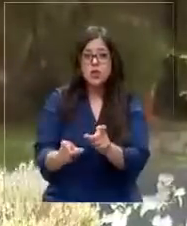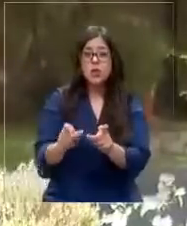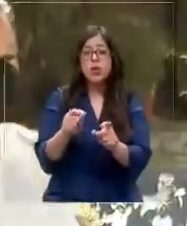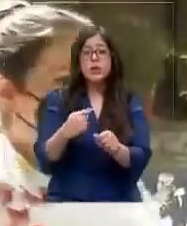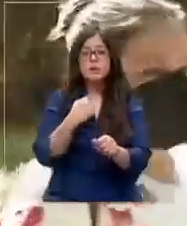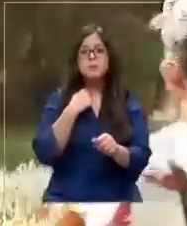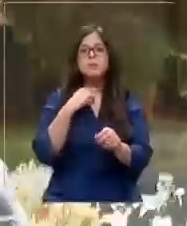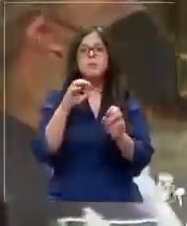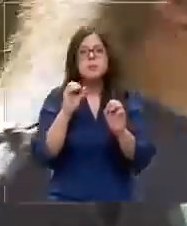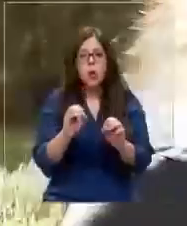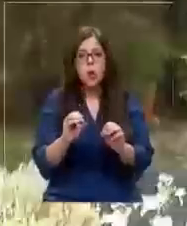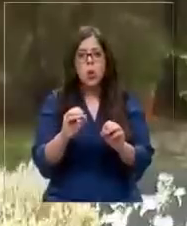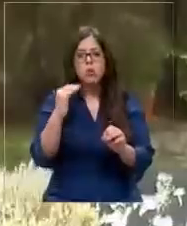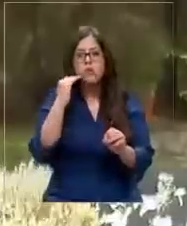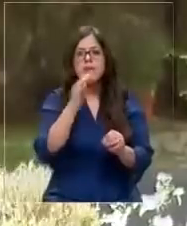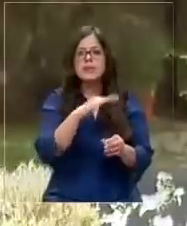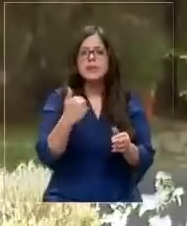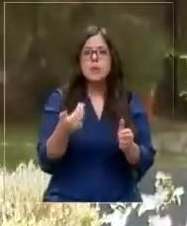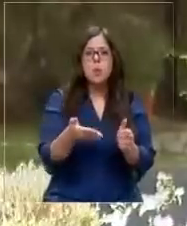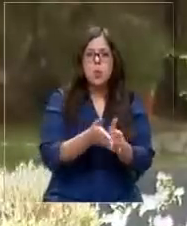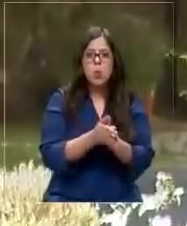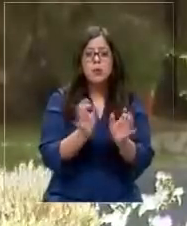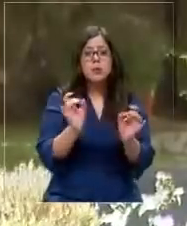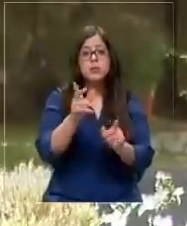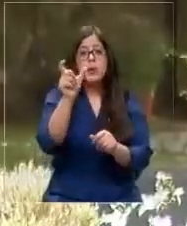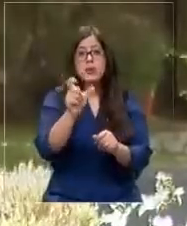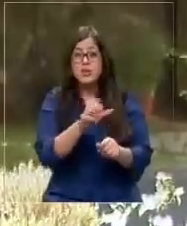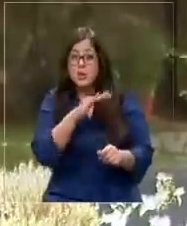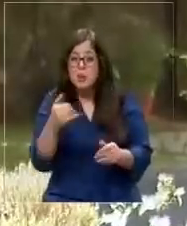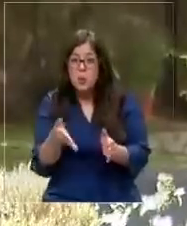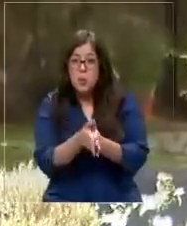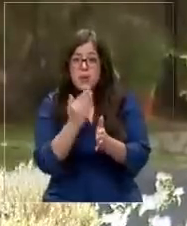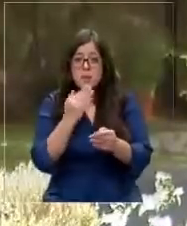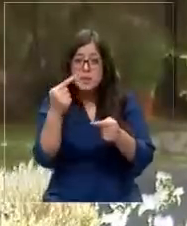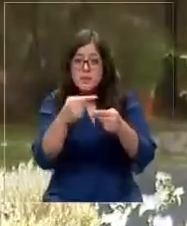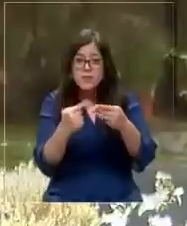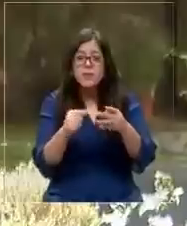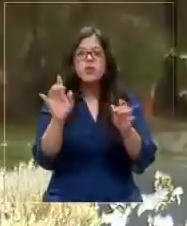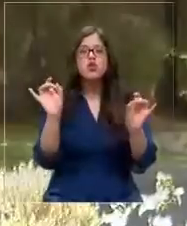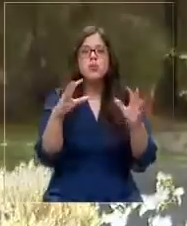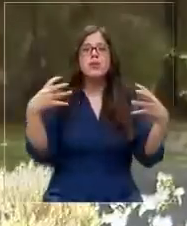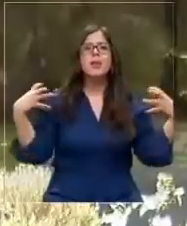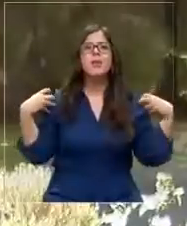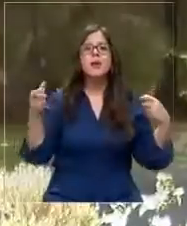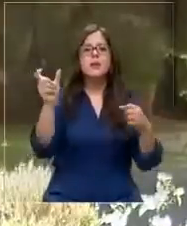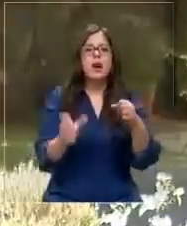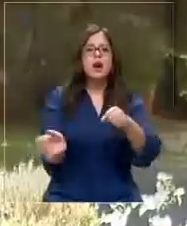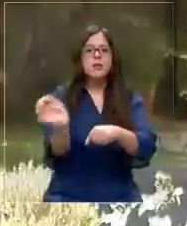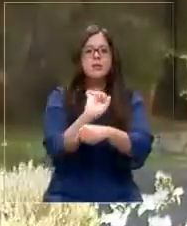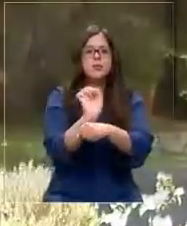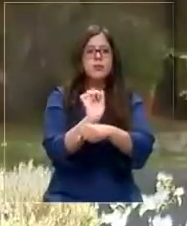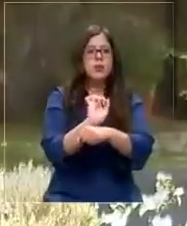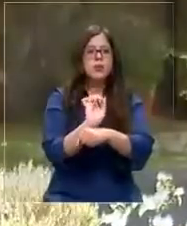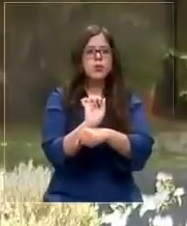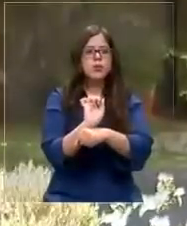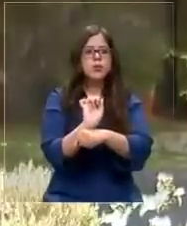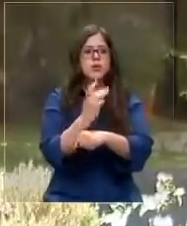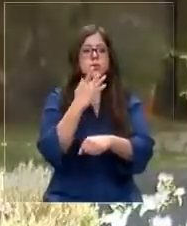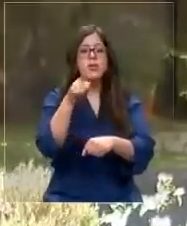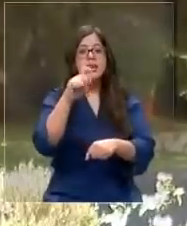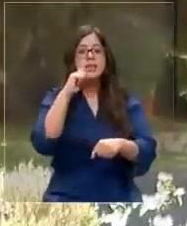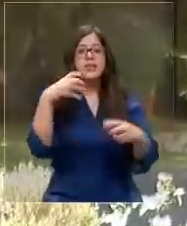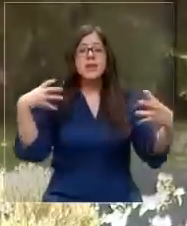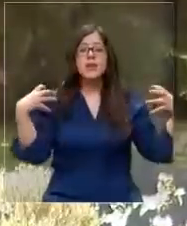eventualmente a un cuasi delito de homicidio si resulta una persona fallecida, eso es solo responsabilidad del conductor del vehículo, porque esta